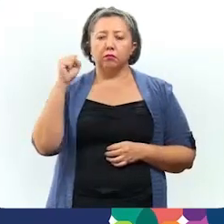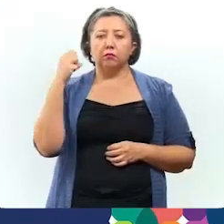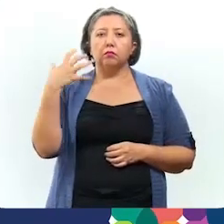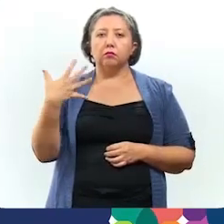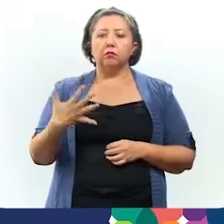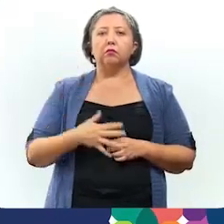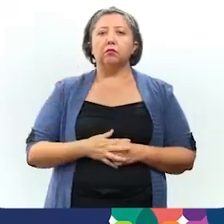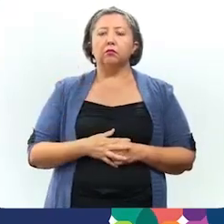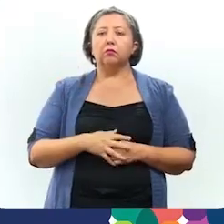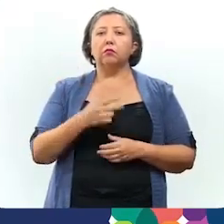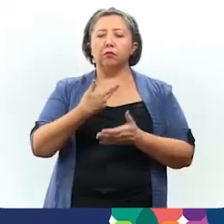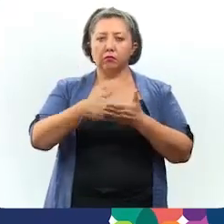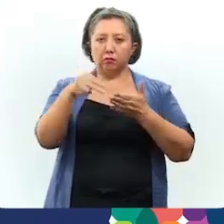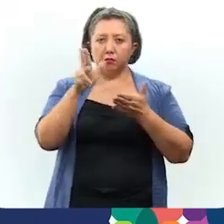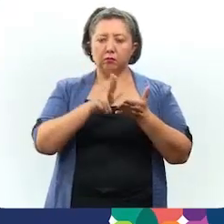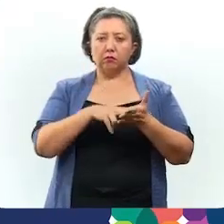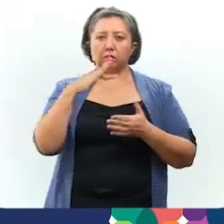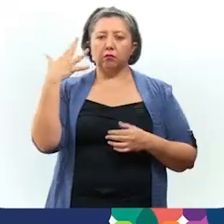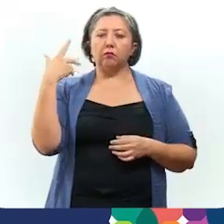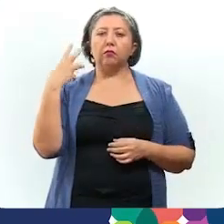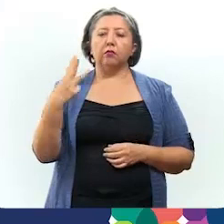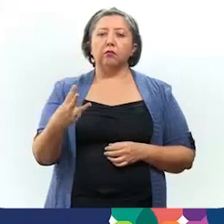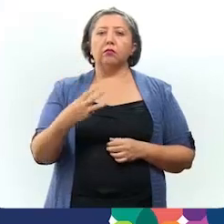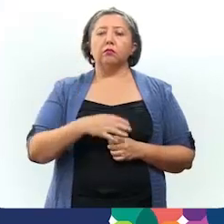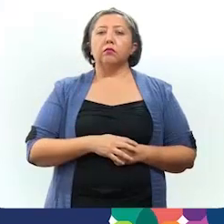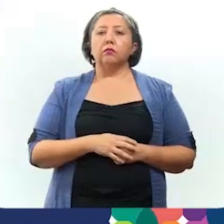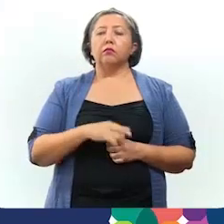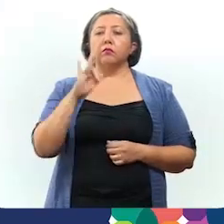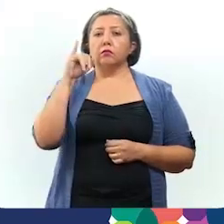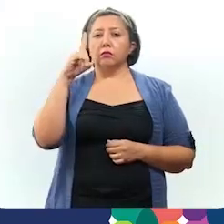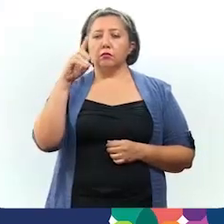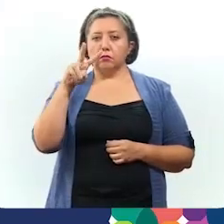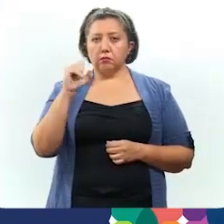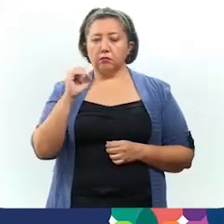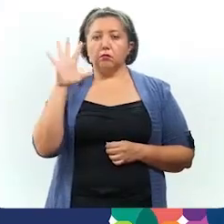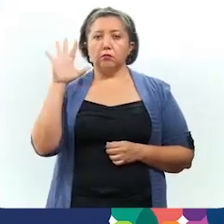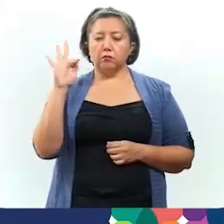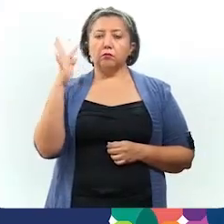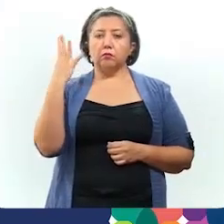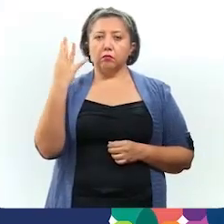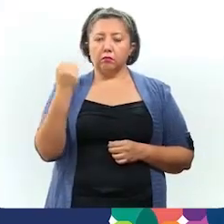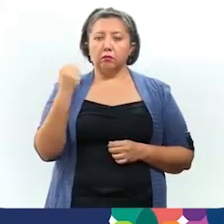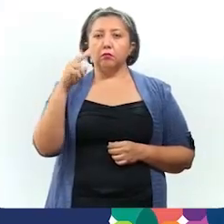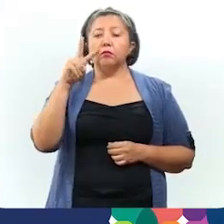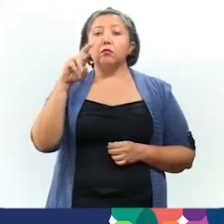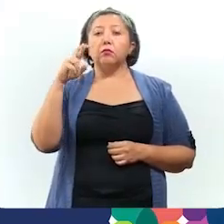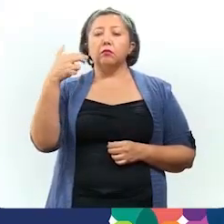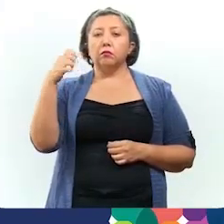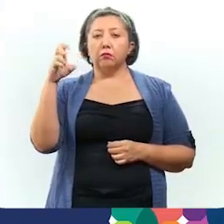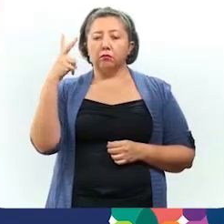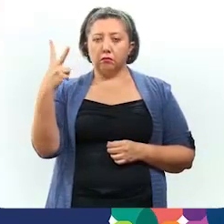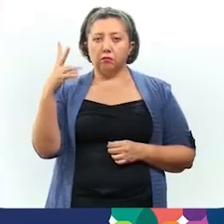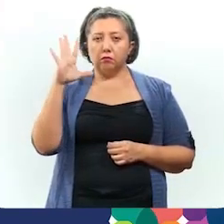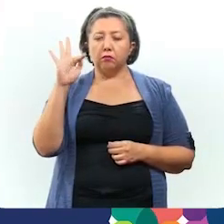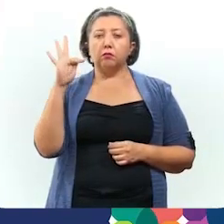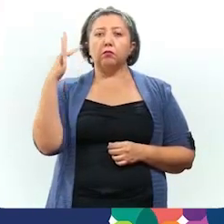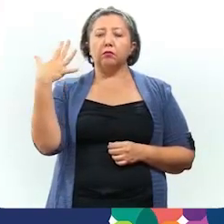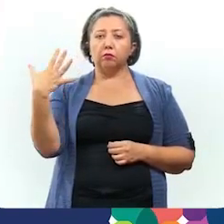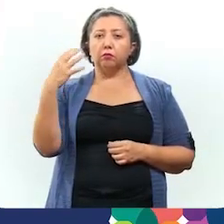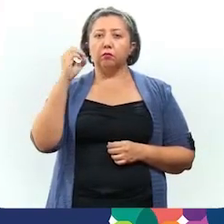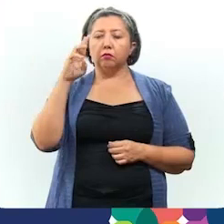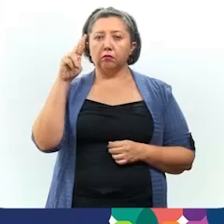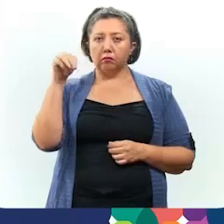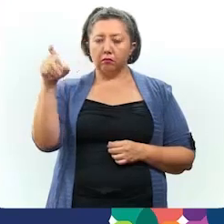sesenta y cinco, Los Héroes, cincuenta y tres, Fidel Velásquez, cuarenta y nueve, Vergel II, cuarenta y cinco,